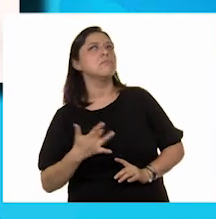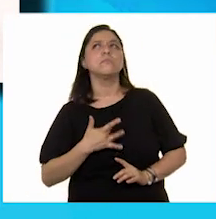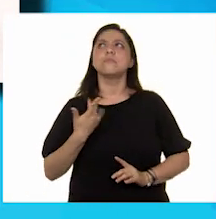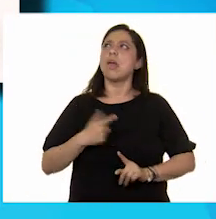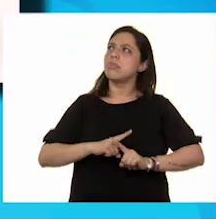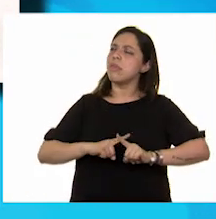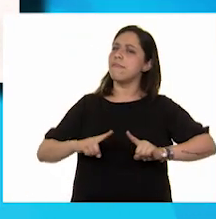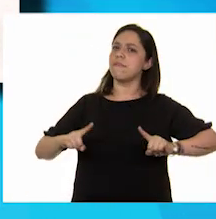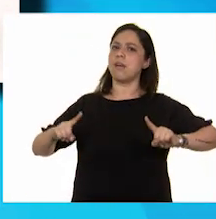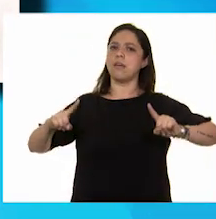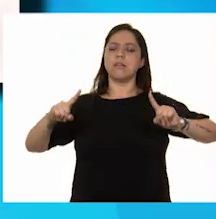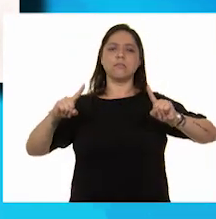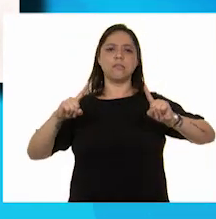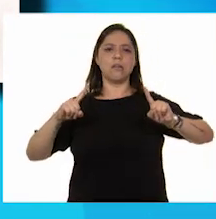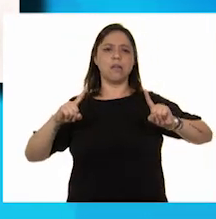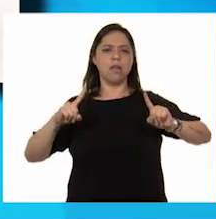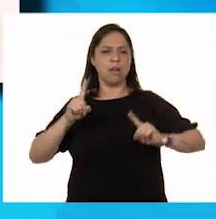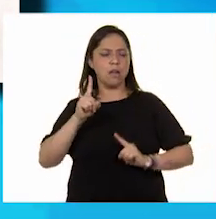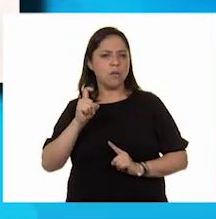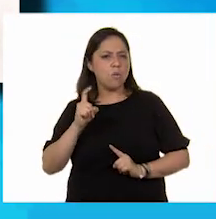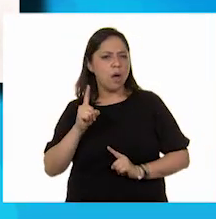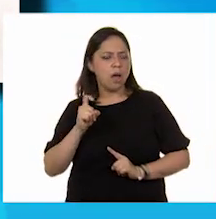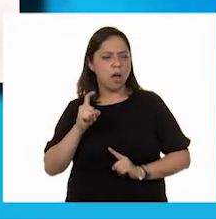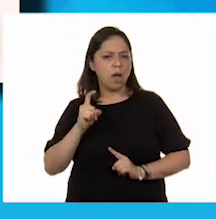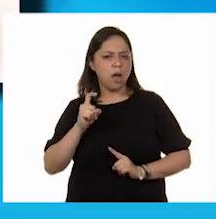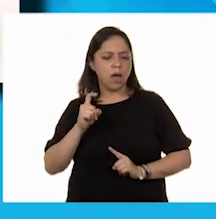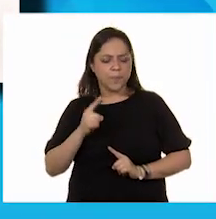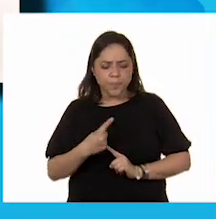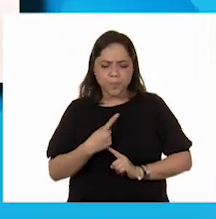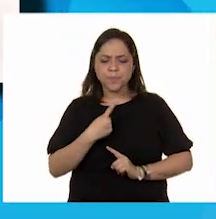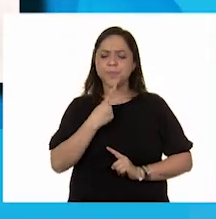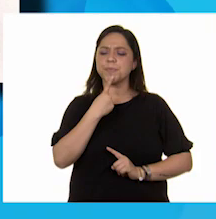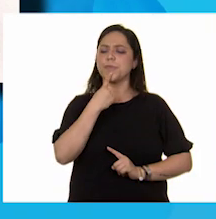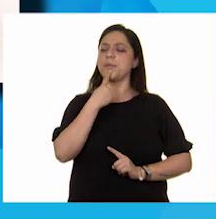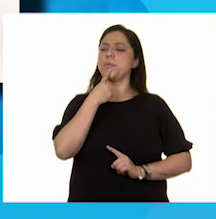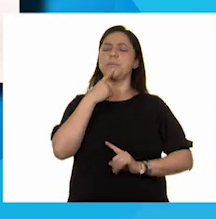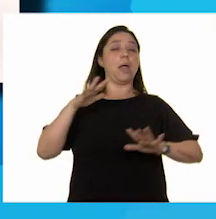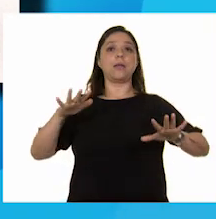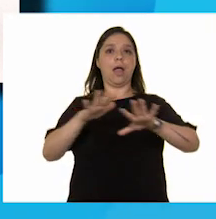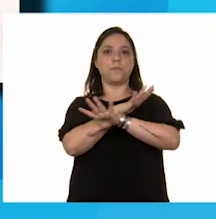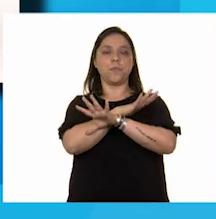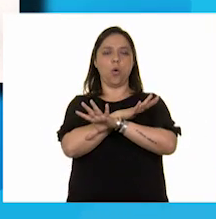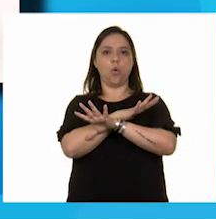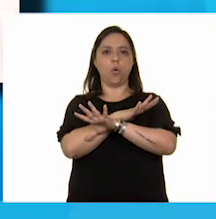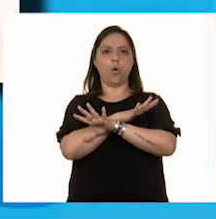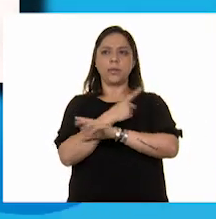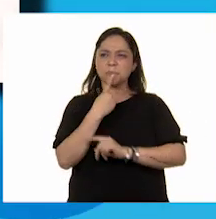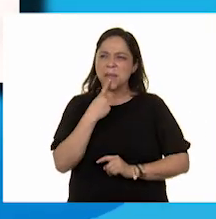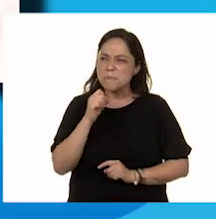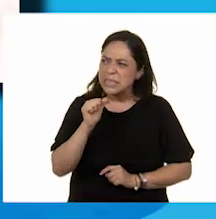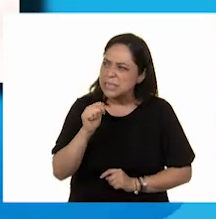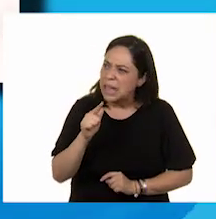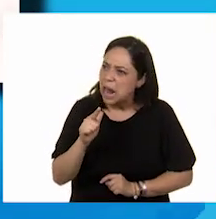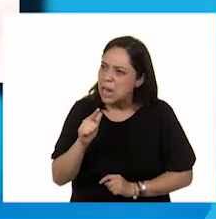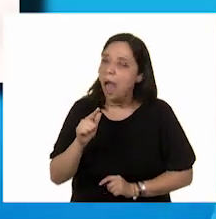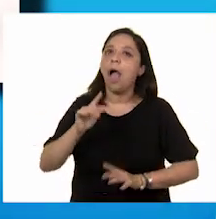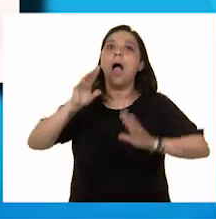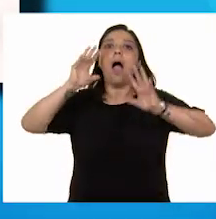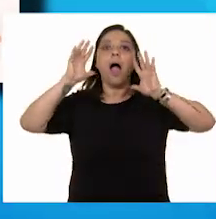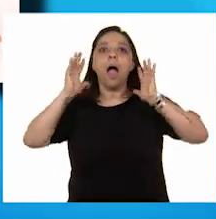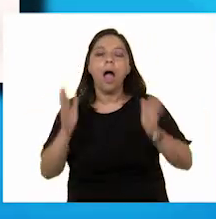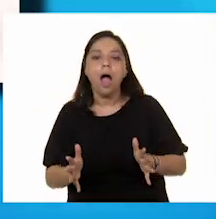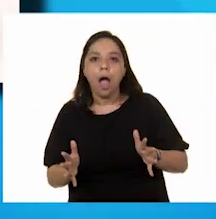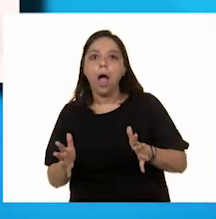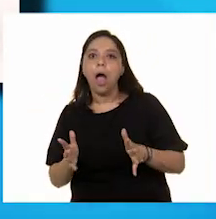El agua cambió de sabor. Ahora era salada. Sí, llegaron al mar y